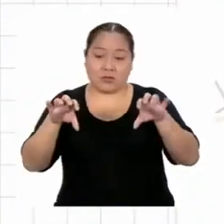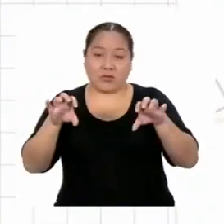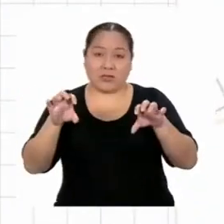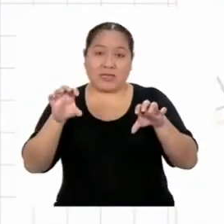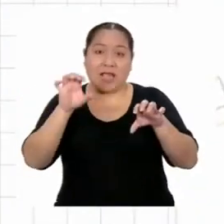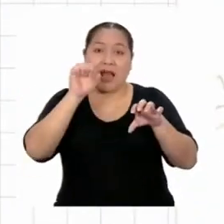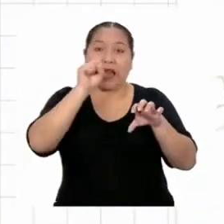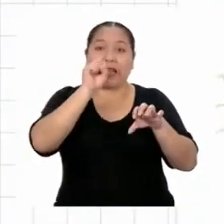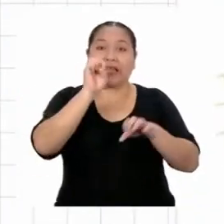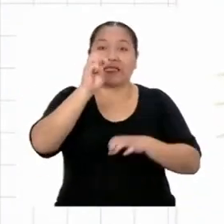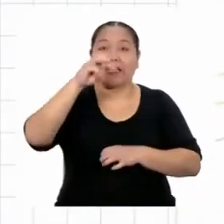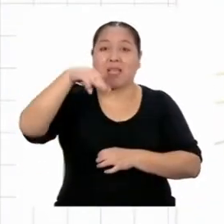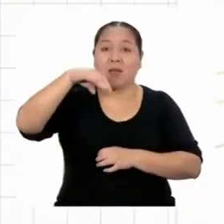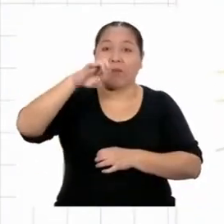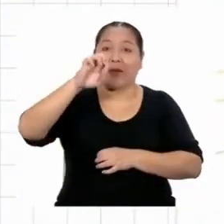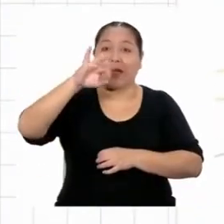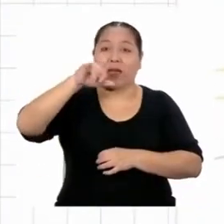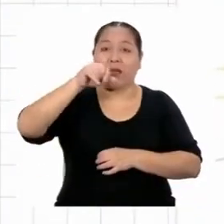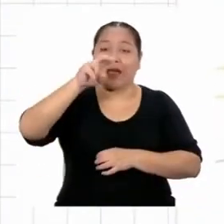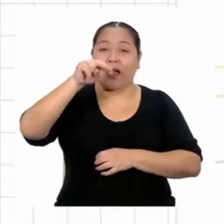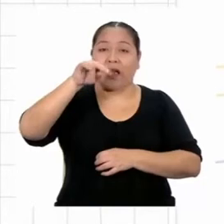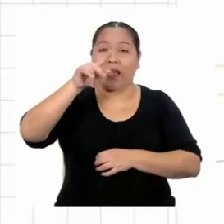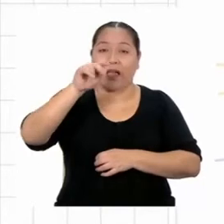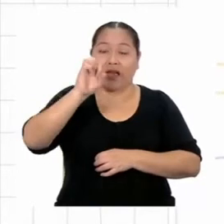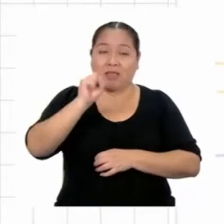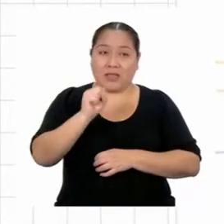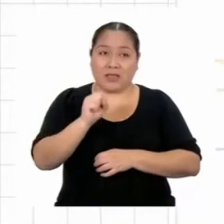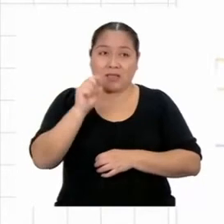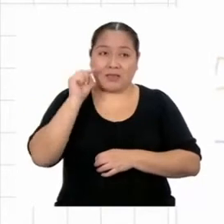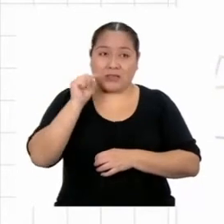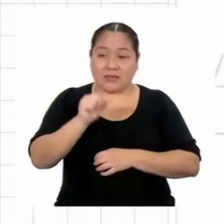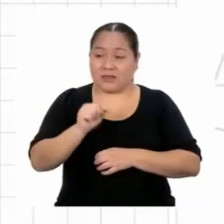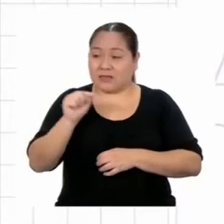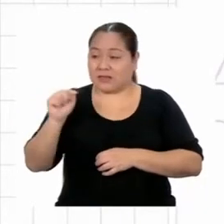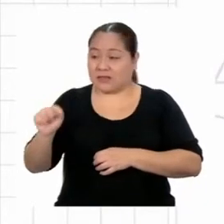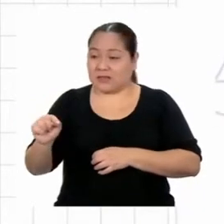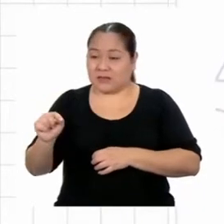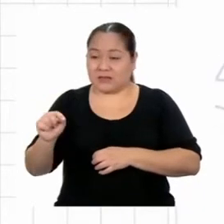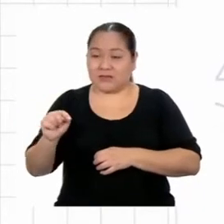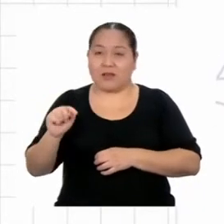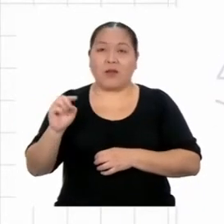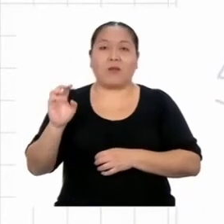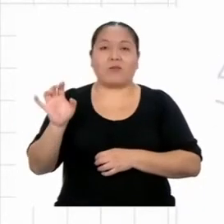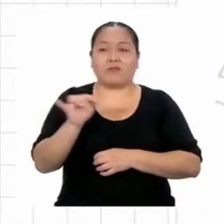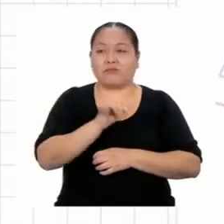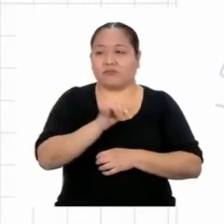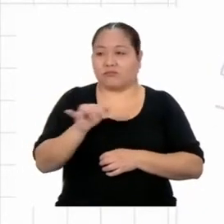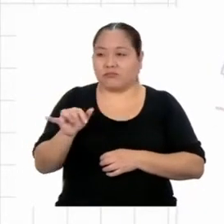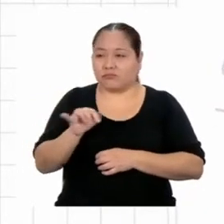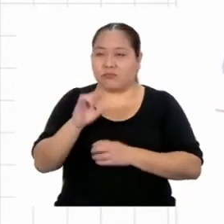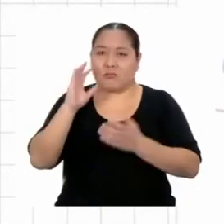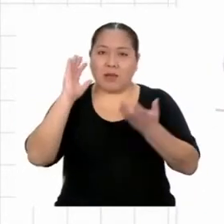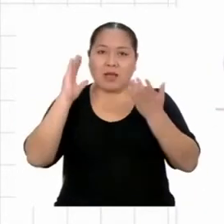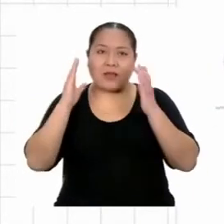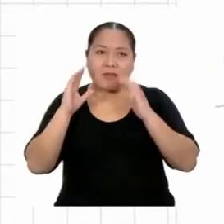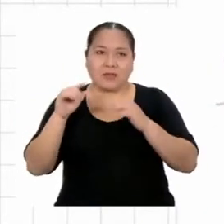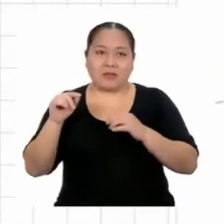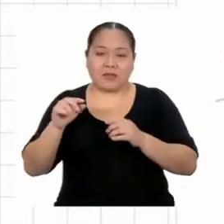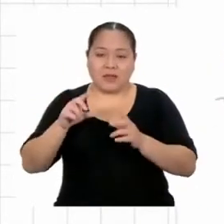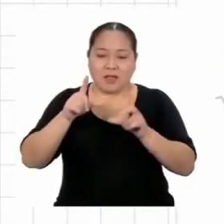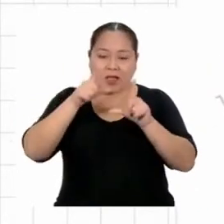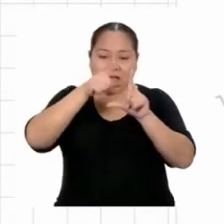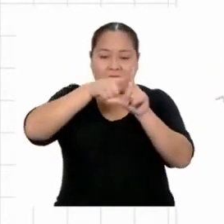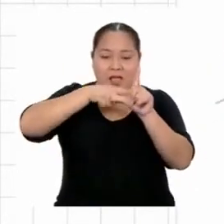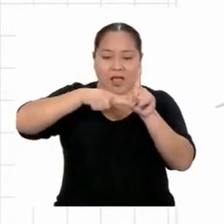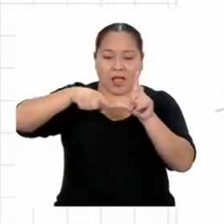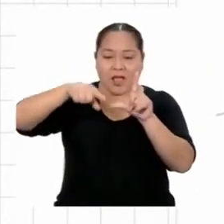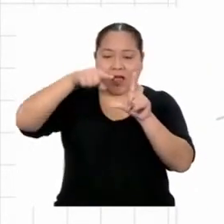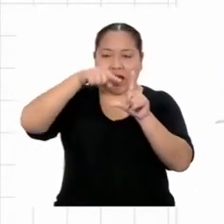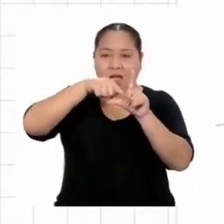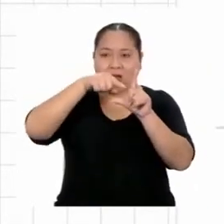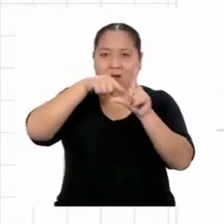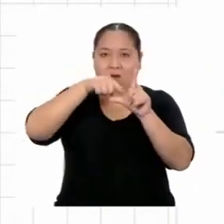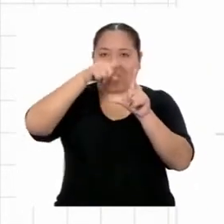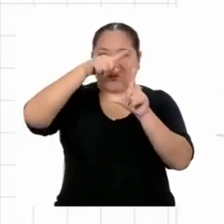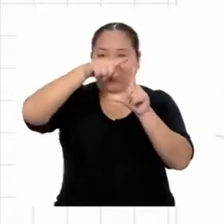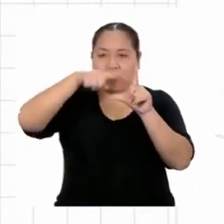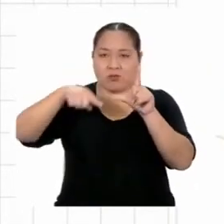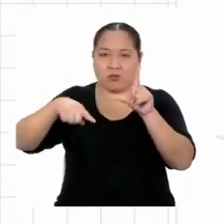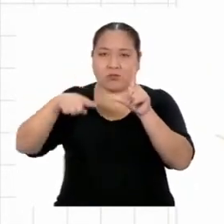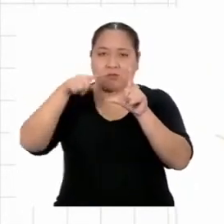presentan la misma forma y sus lados homólogos son proporcionales. Y los ángulos que estos determinan son,